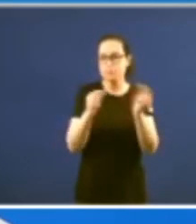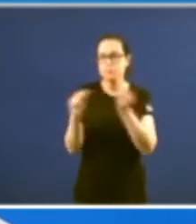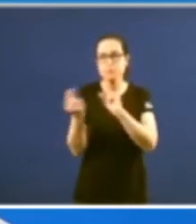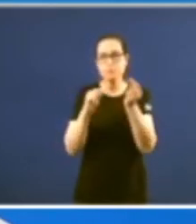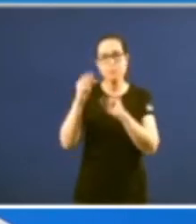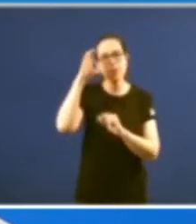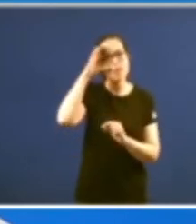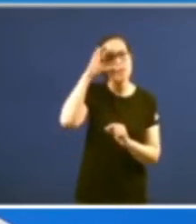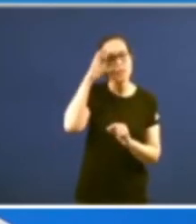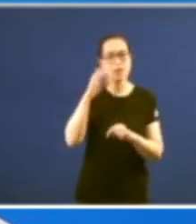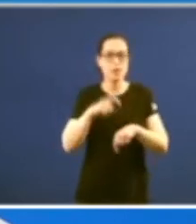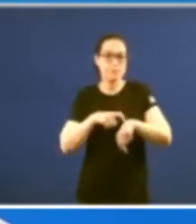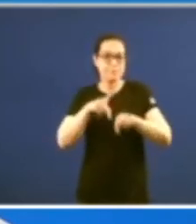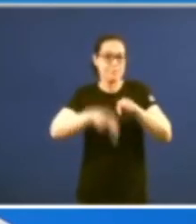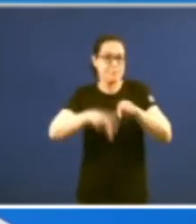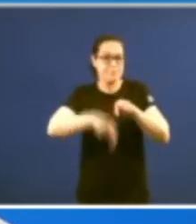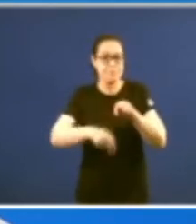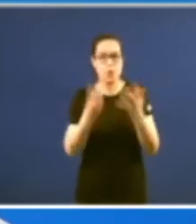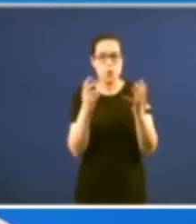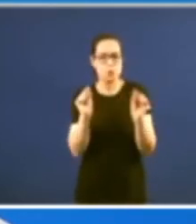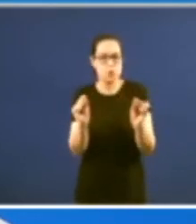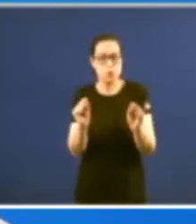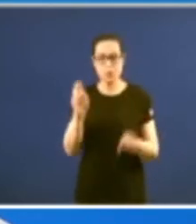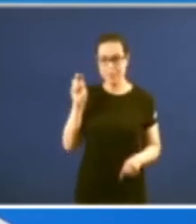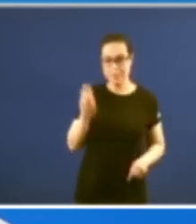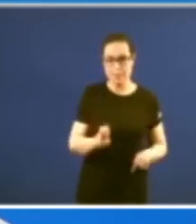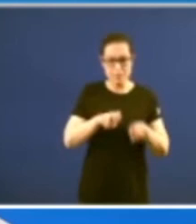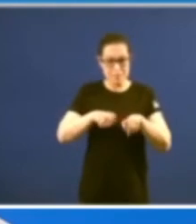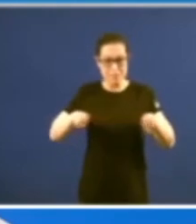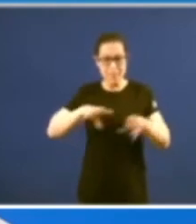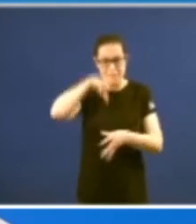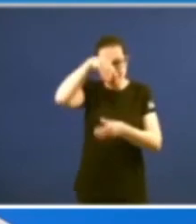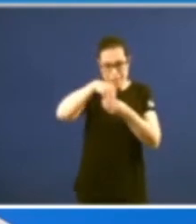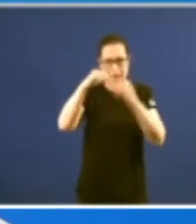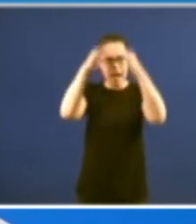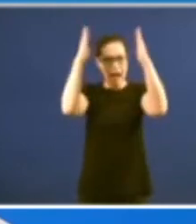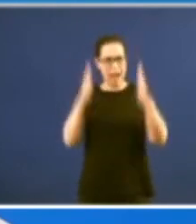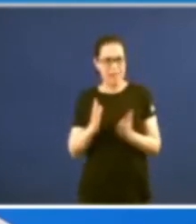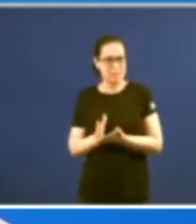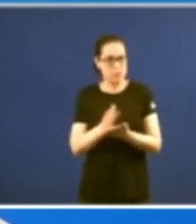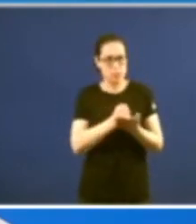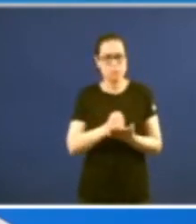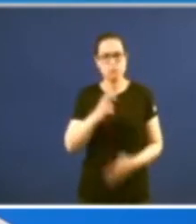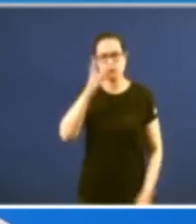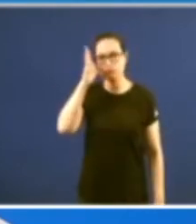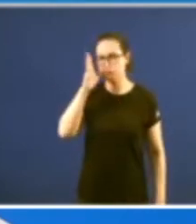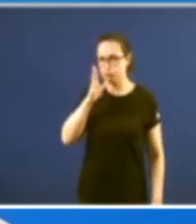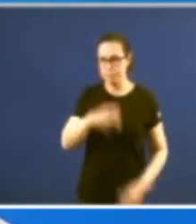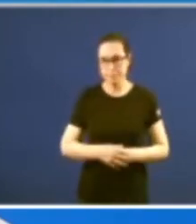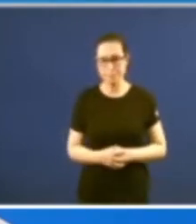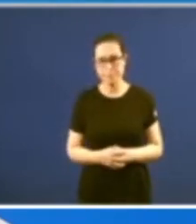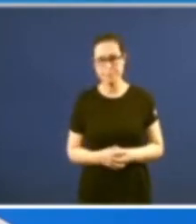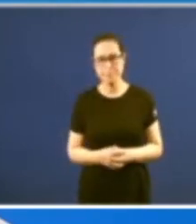sesan oito minutos un luso estar aquí e ademais no Parlamento que a casa de todos eu